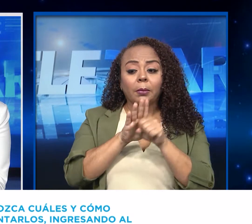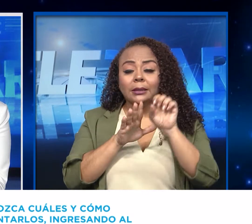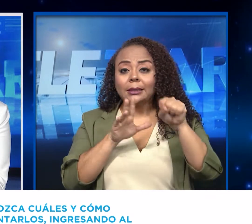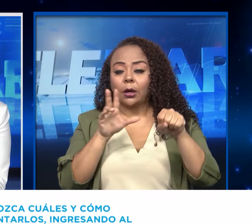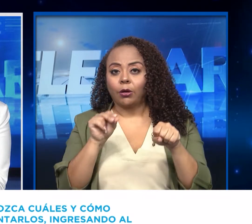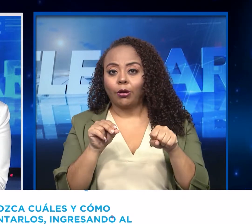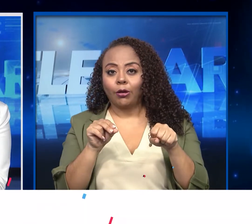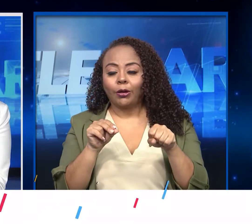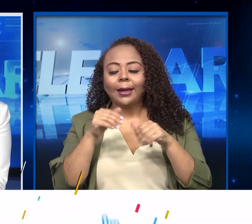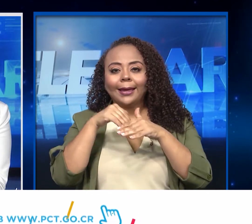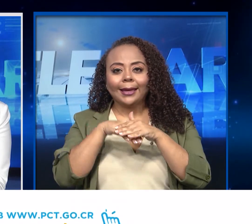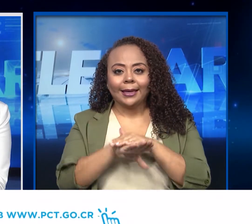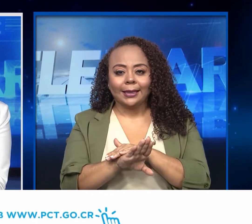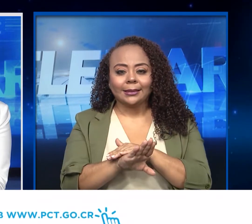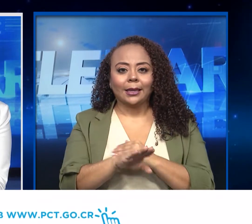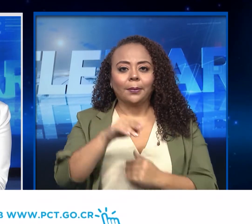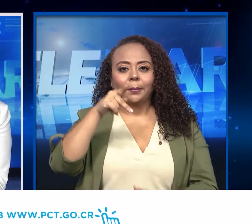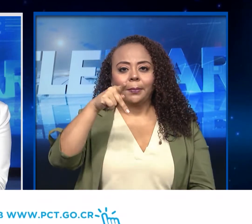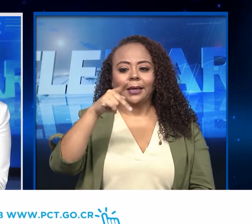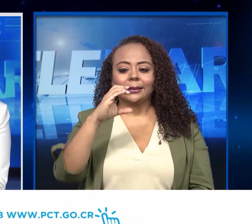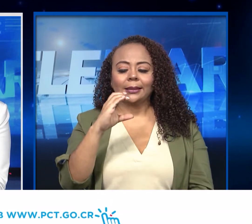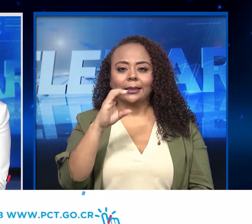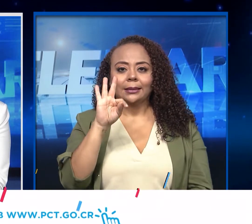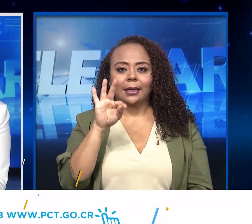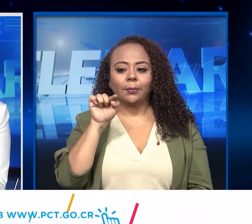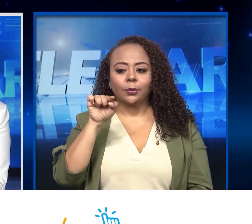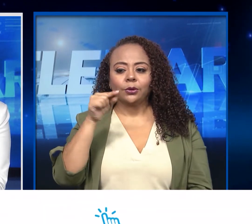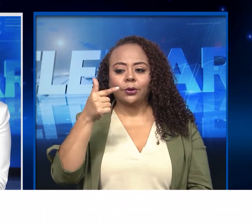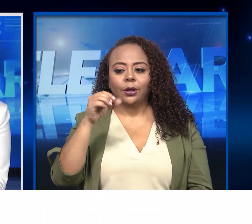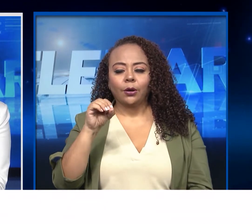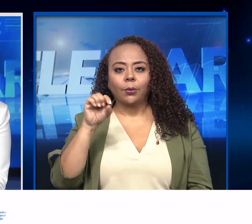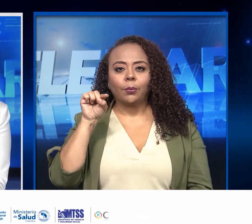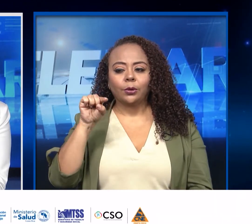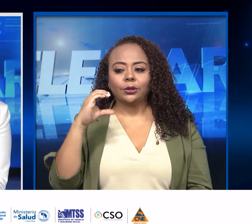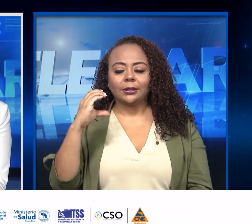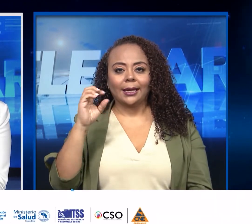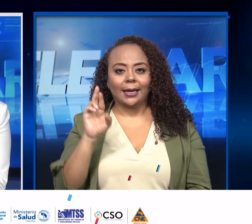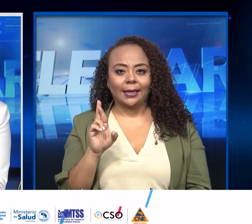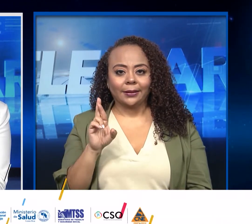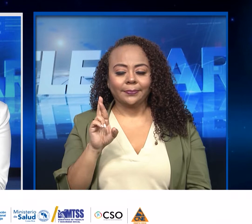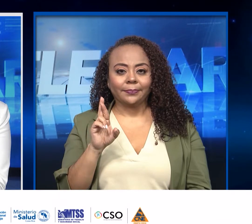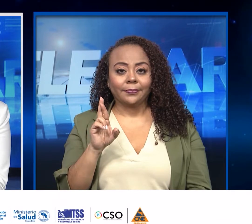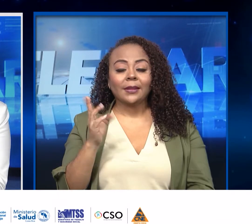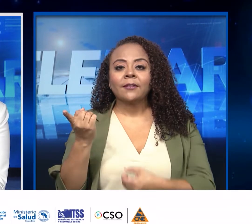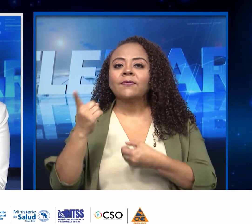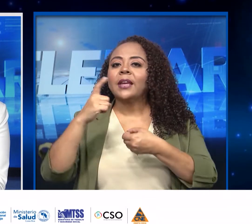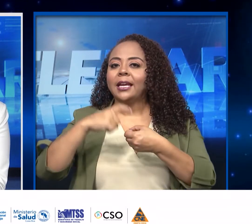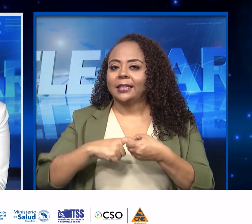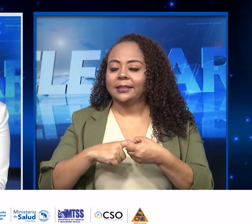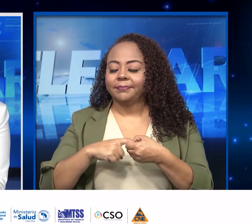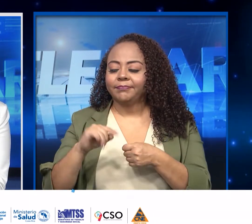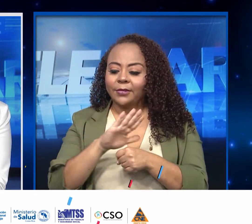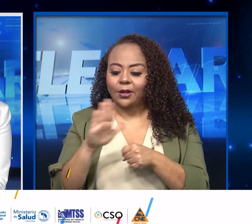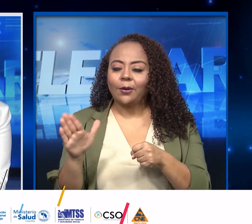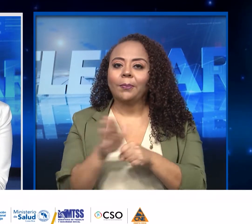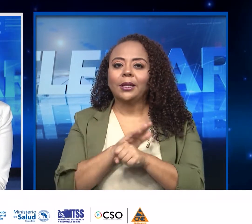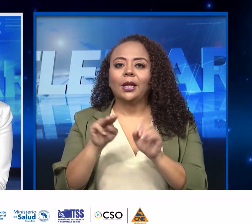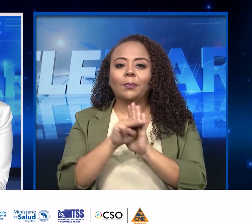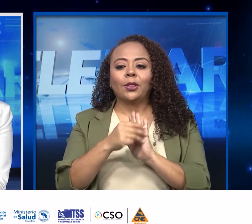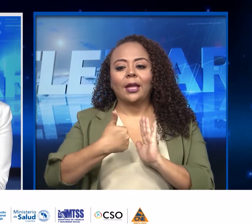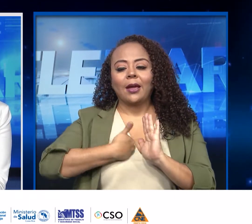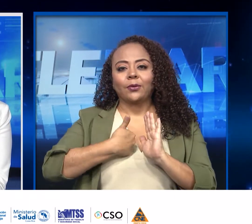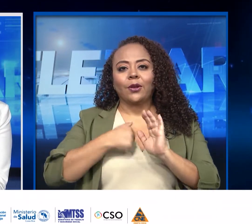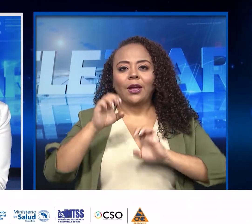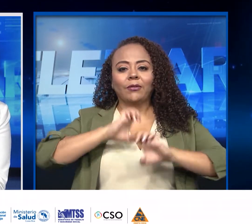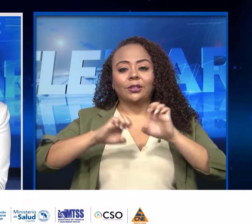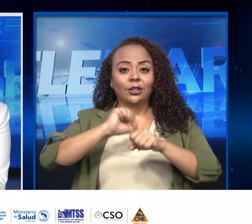cumpliendo, ingrese a pct.go.cr, regístrese, complete el módulo de autoevaluación